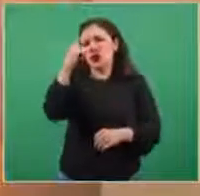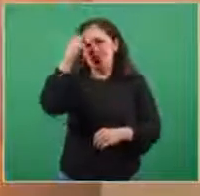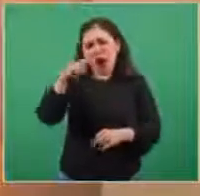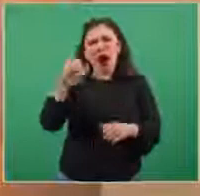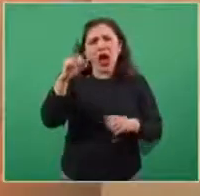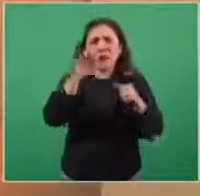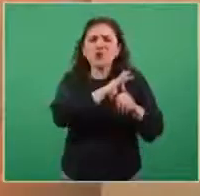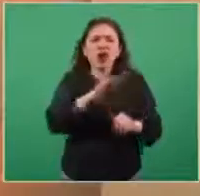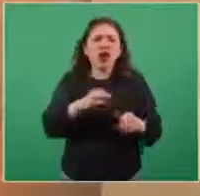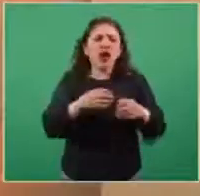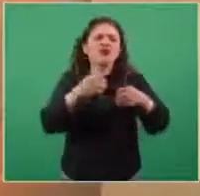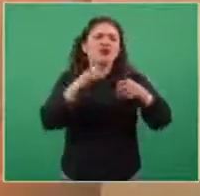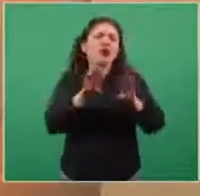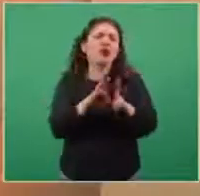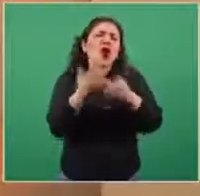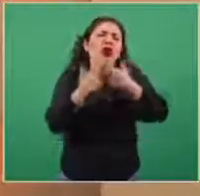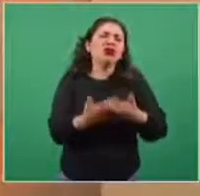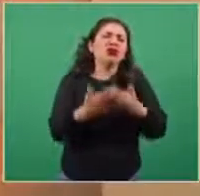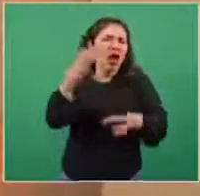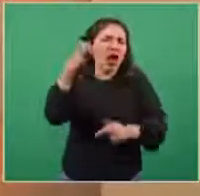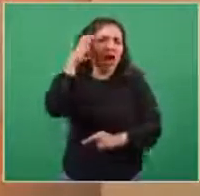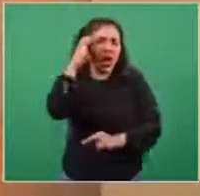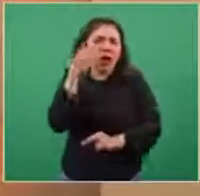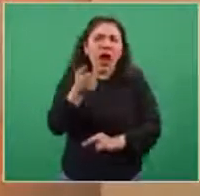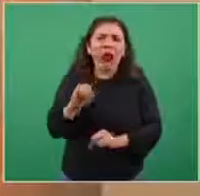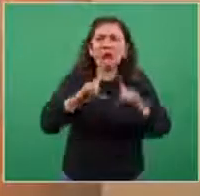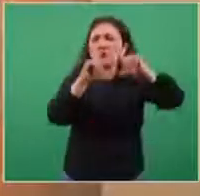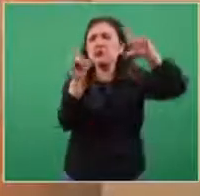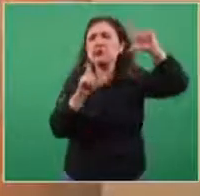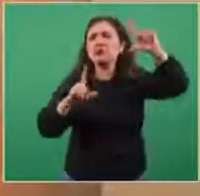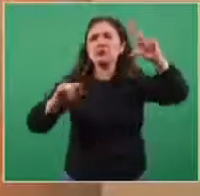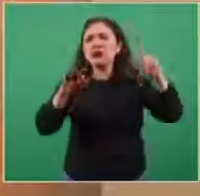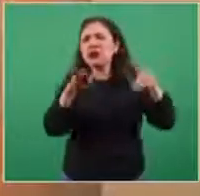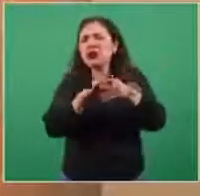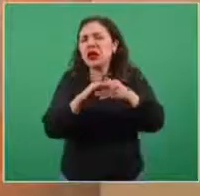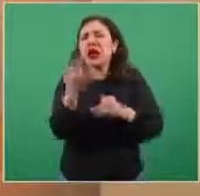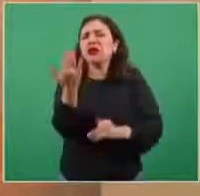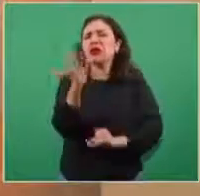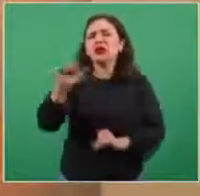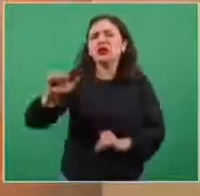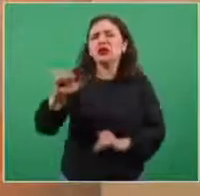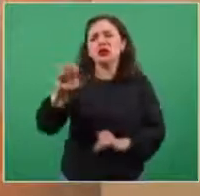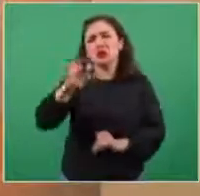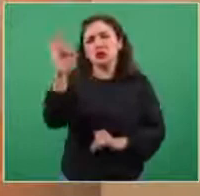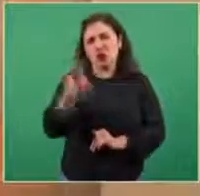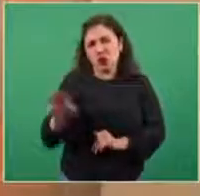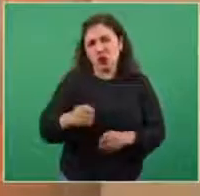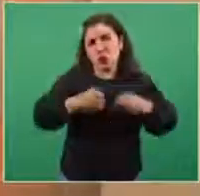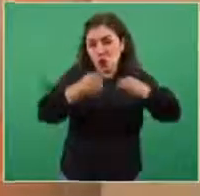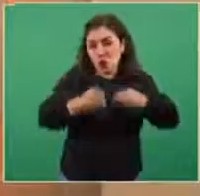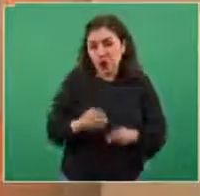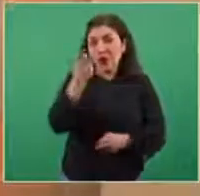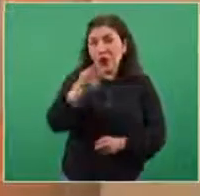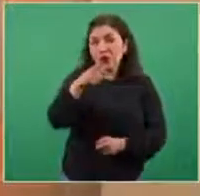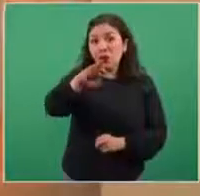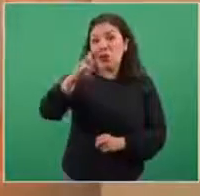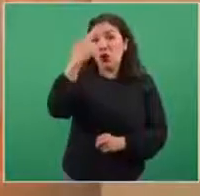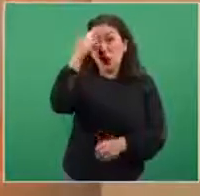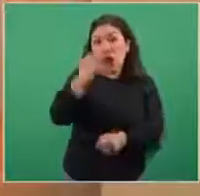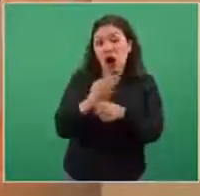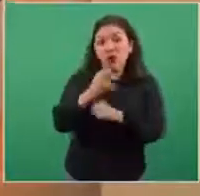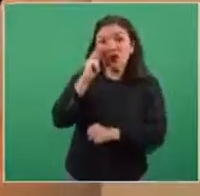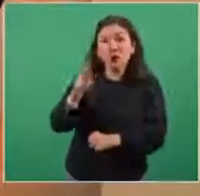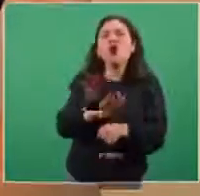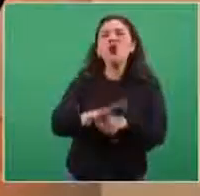ocupación, para una ocupación nacional promedio de 56 por ciento. Recordemos que aquí lo más importante siempre